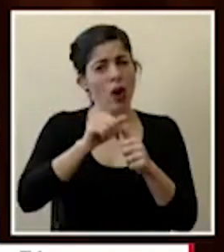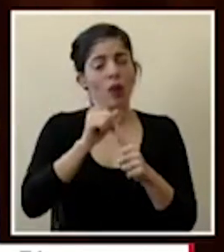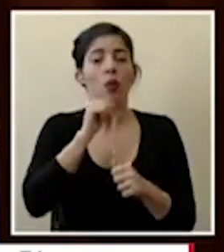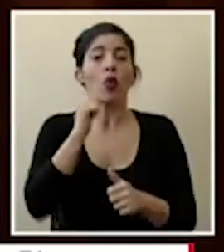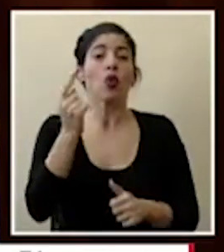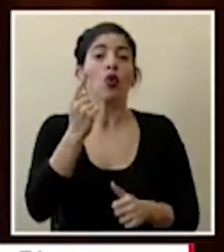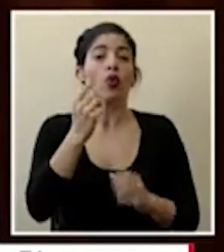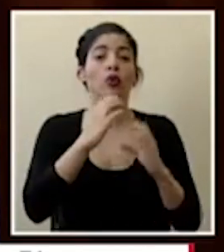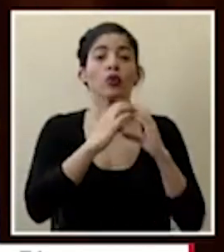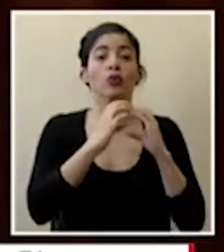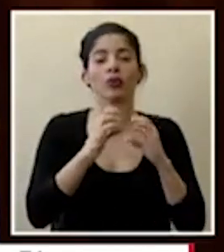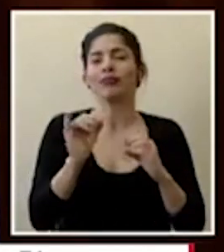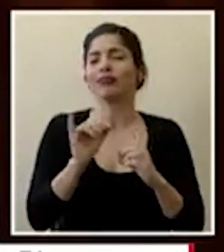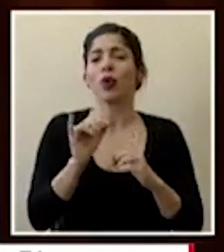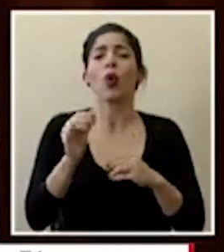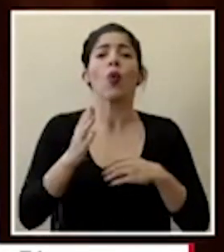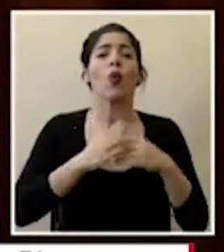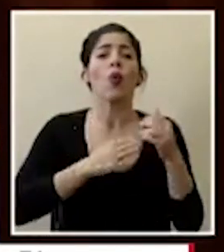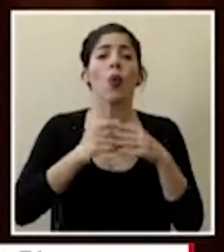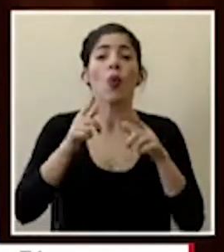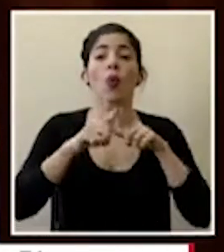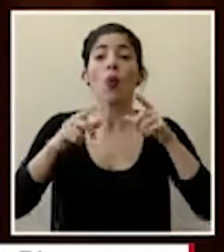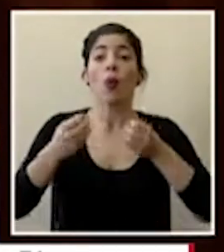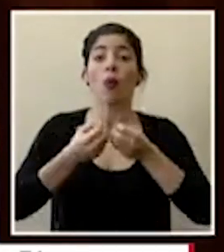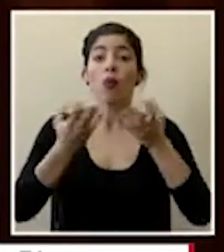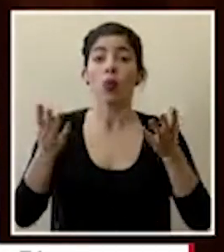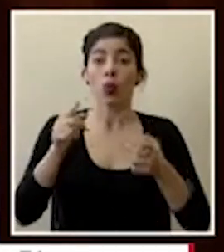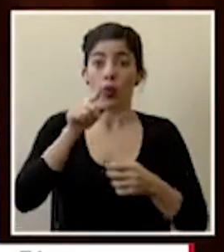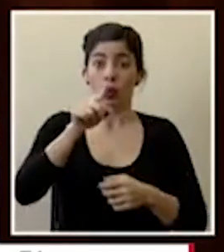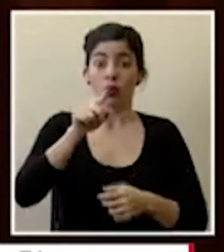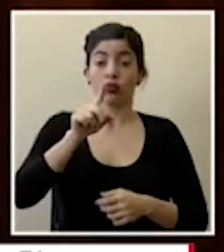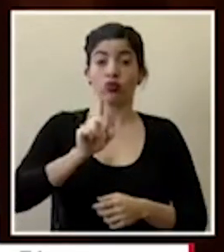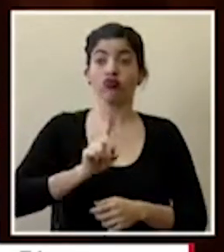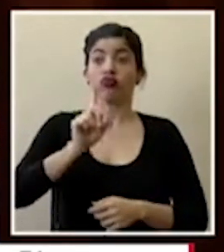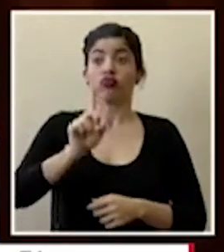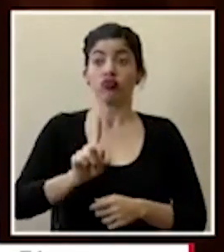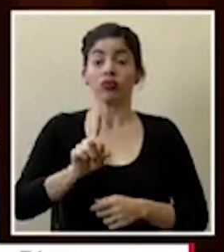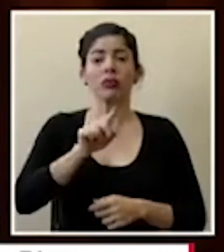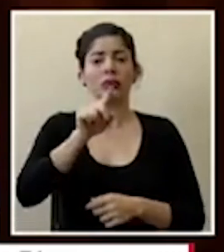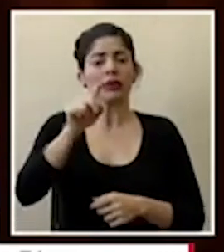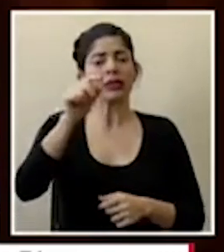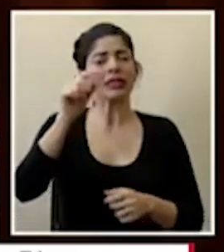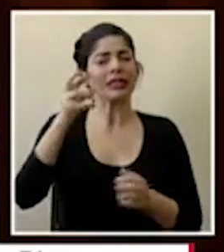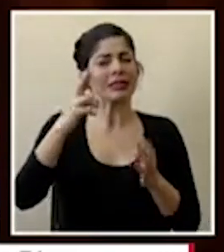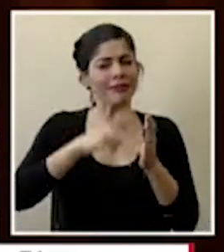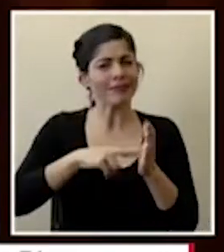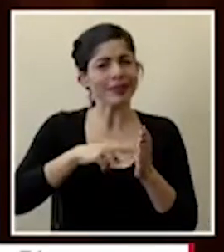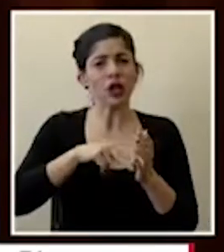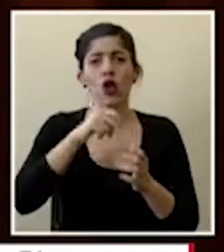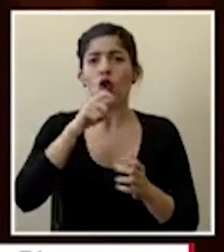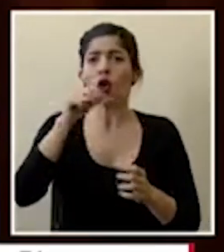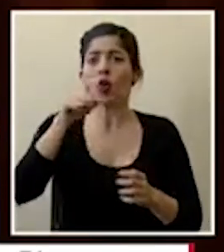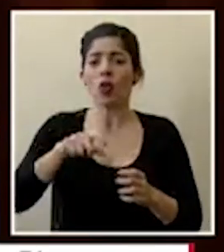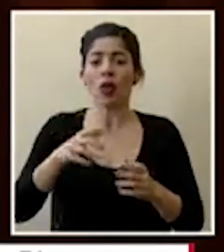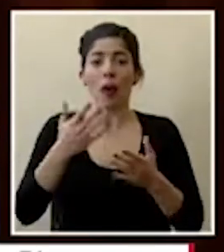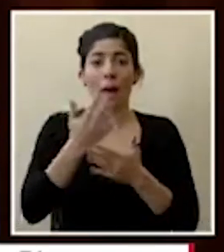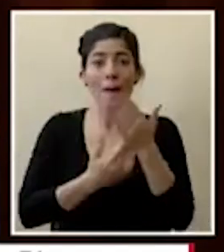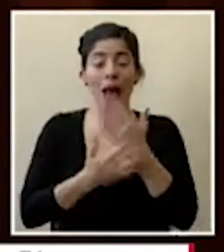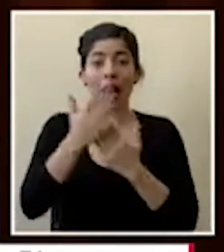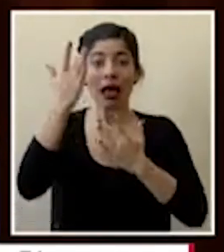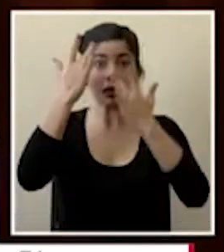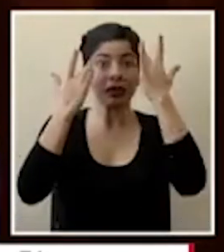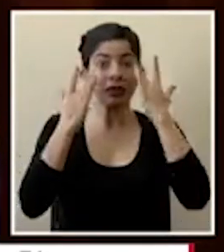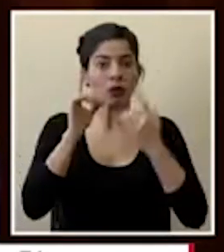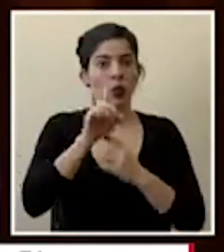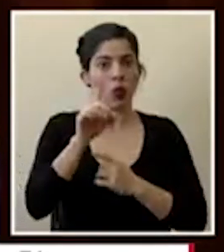es el hecho del bus en cualquier sitio público que ustedes estén insistimos en que no se lleven las manos a la